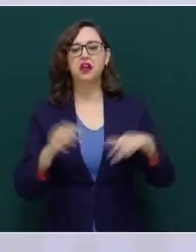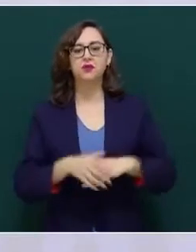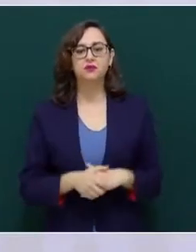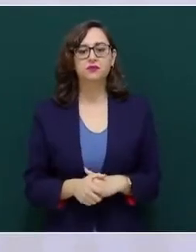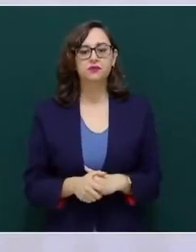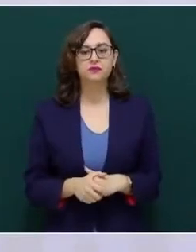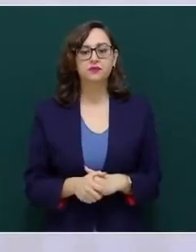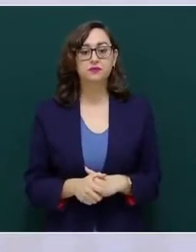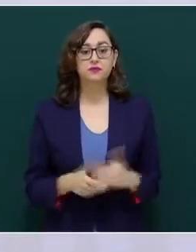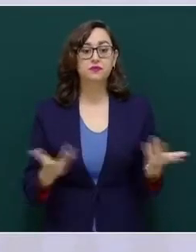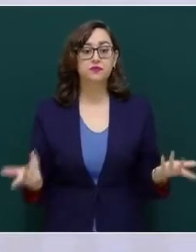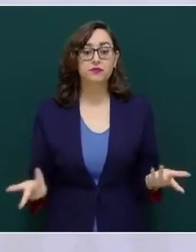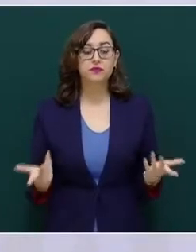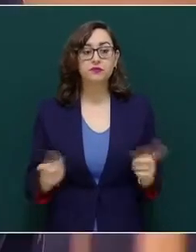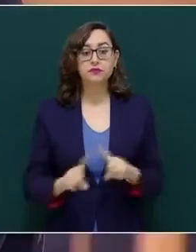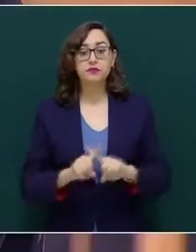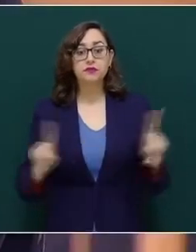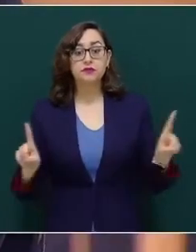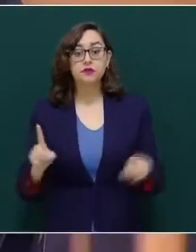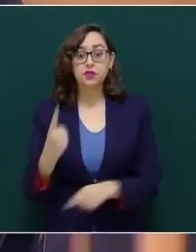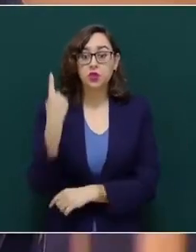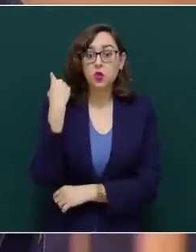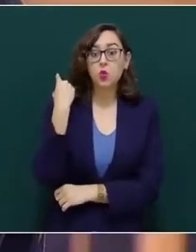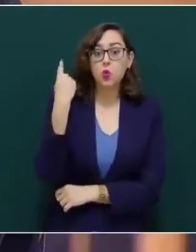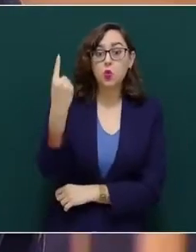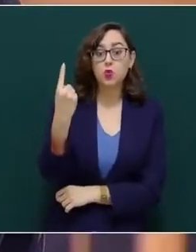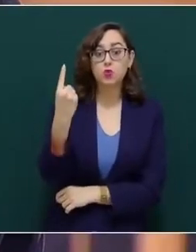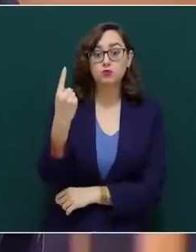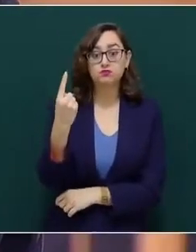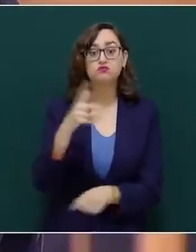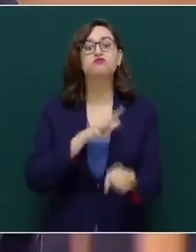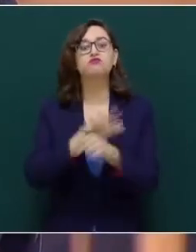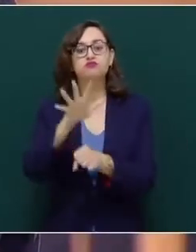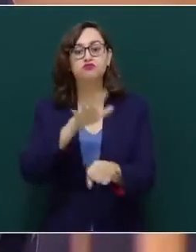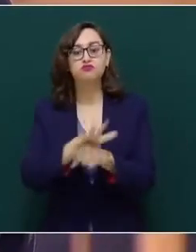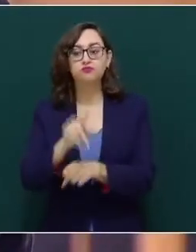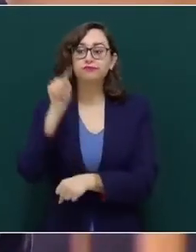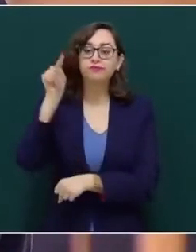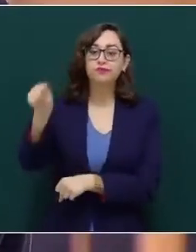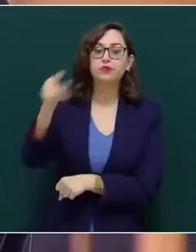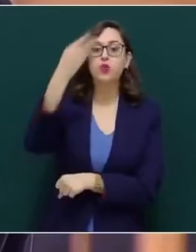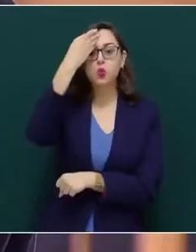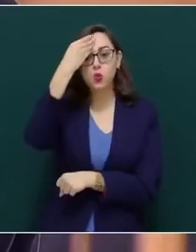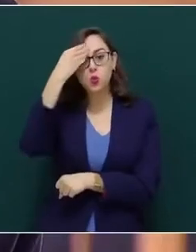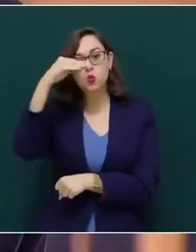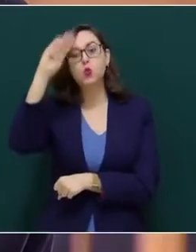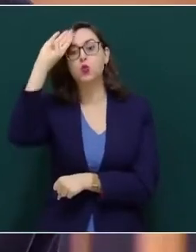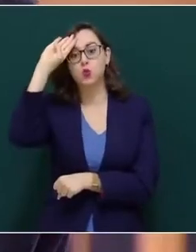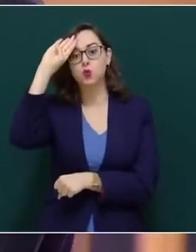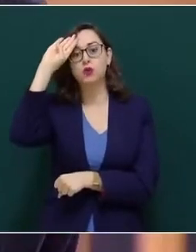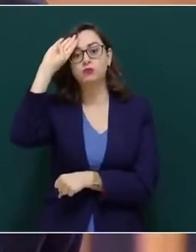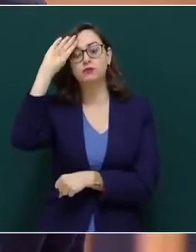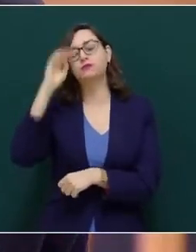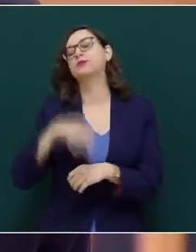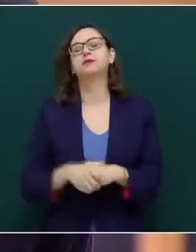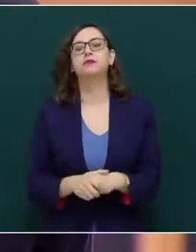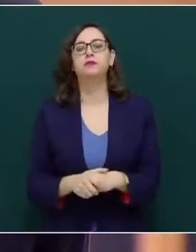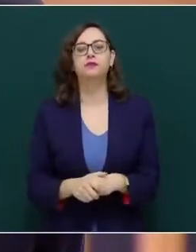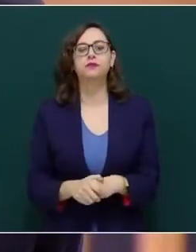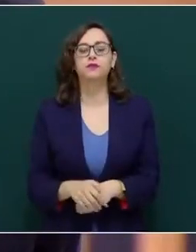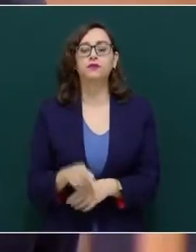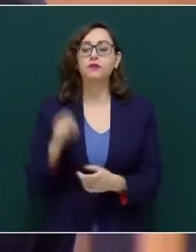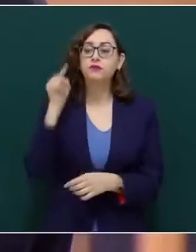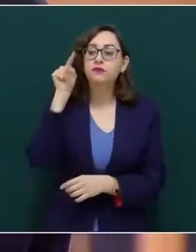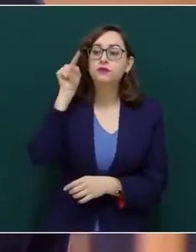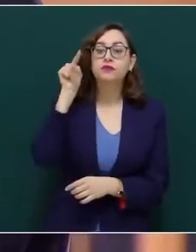existe un caso especial, el de Cuba, el país que durante más